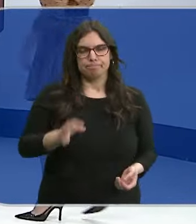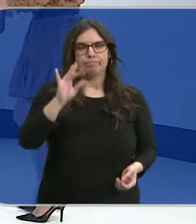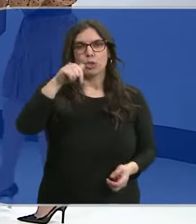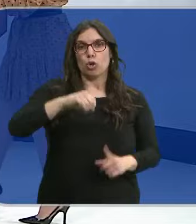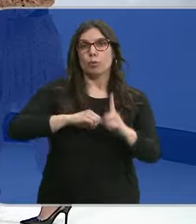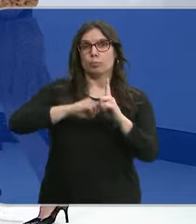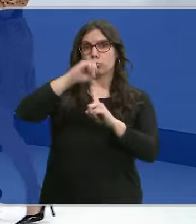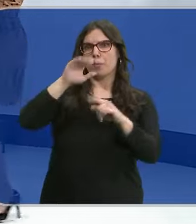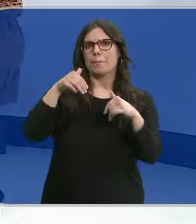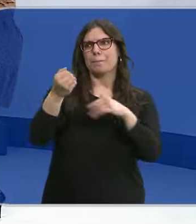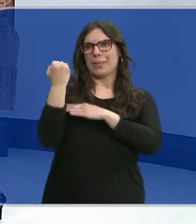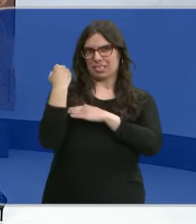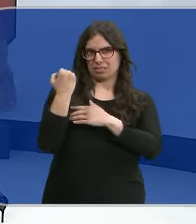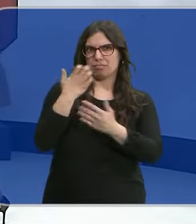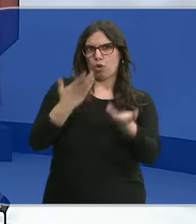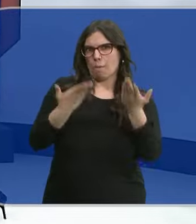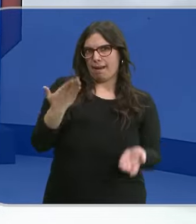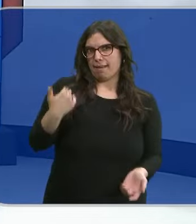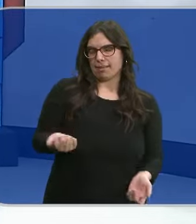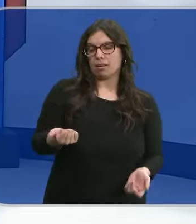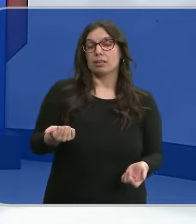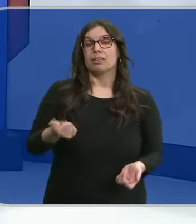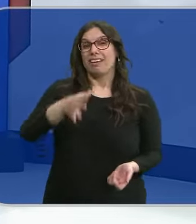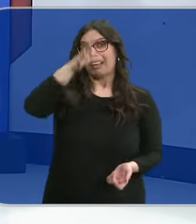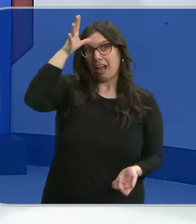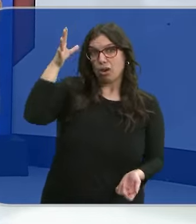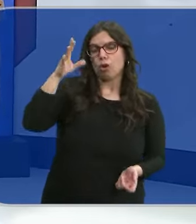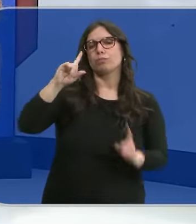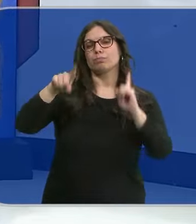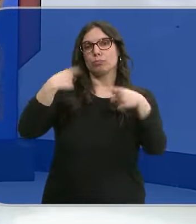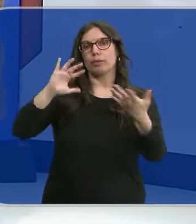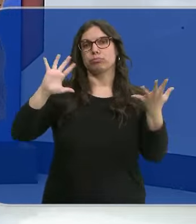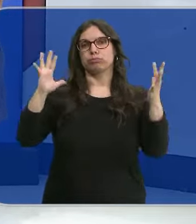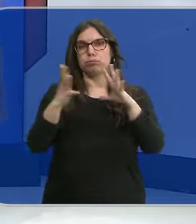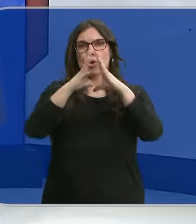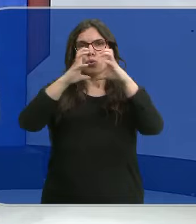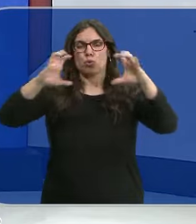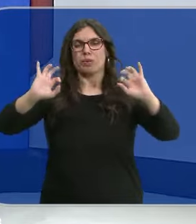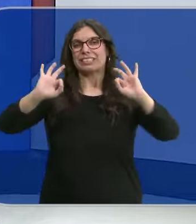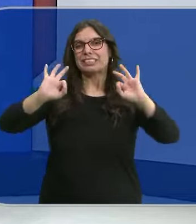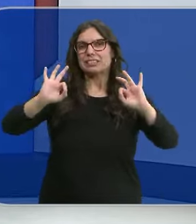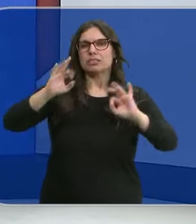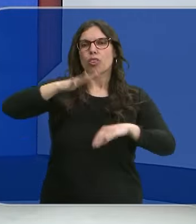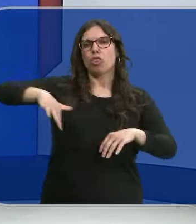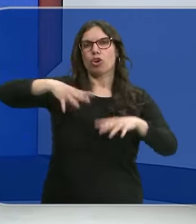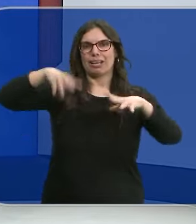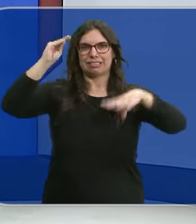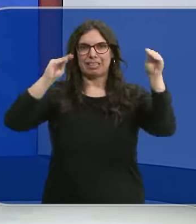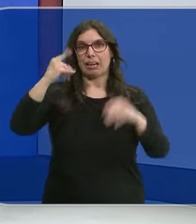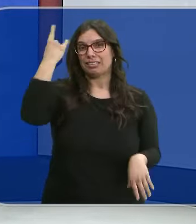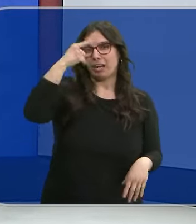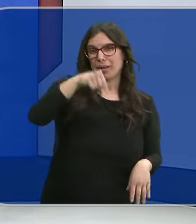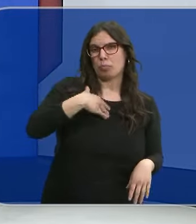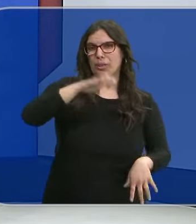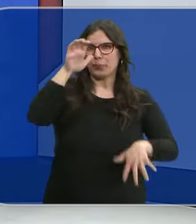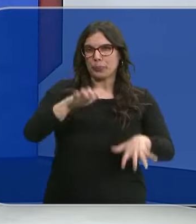temperaturas hoy incluso serán más altas que las de ayer y fruto de ese calor pueden crecer esas nubes de evolución, sobre todo en zonas de sierra, en puntos de Salamanca, se